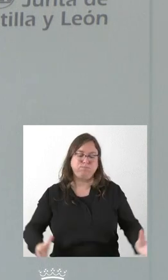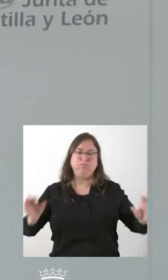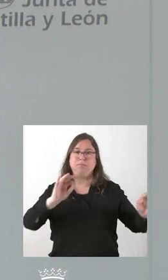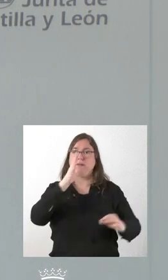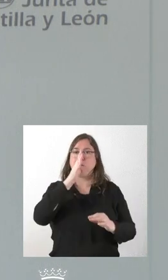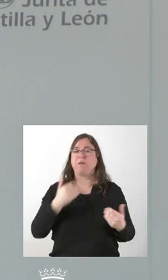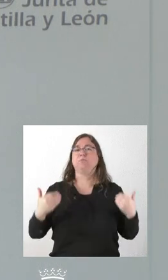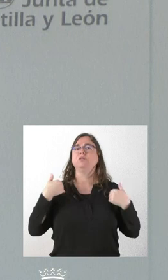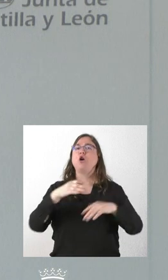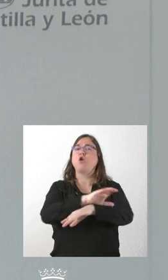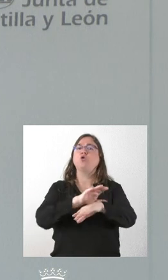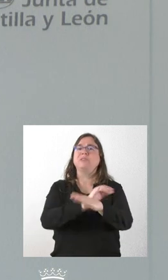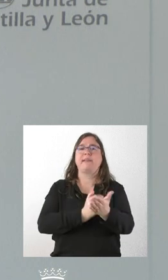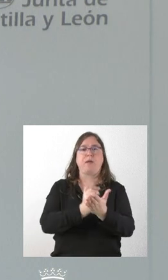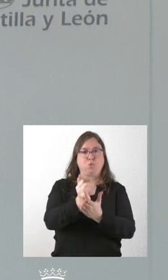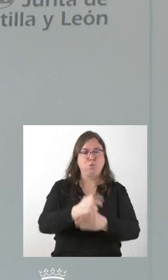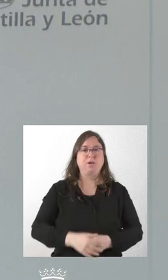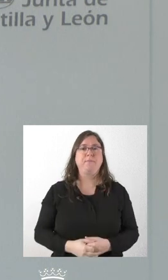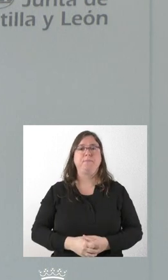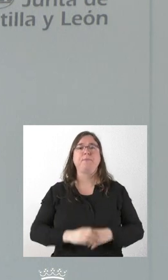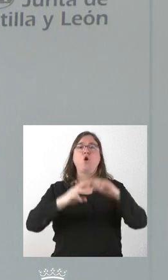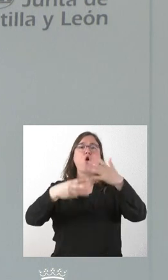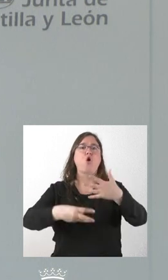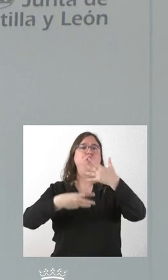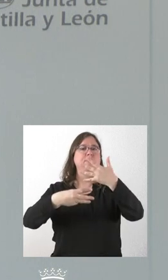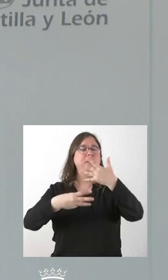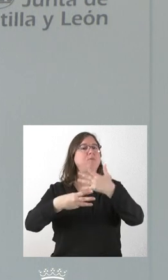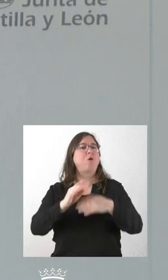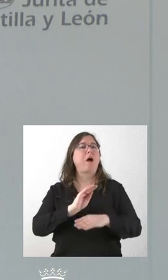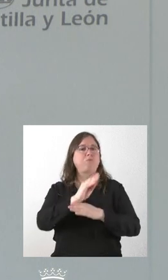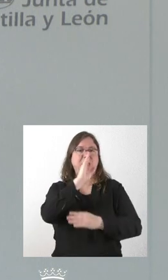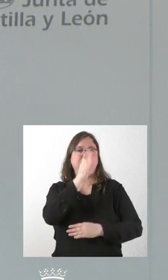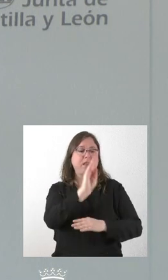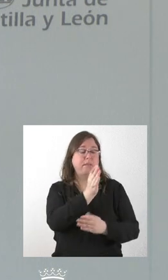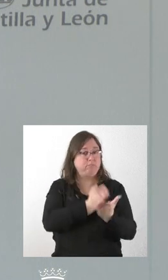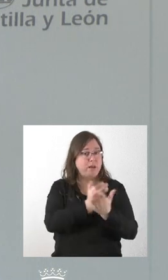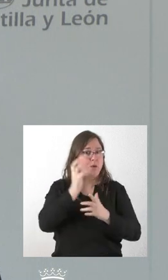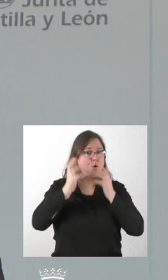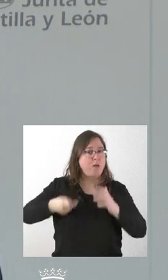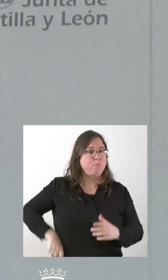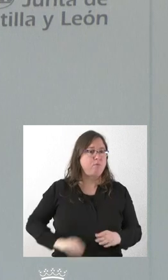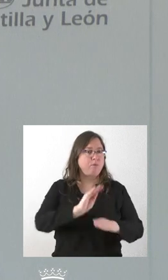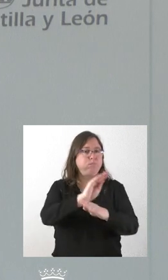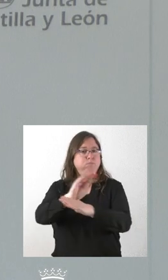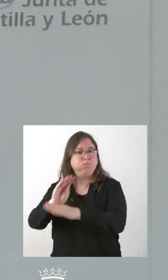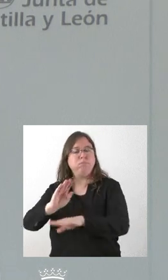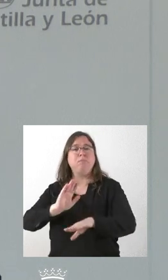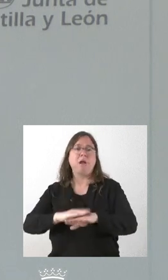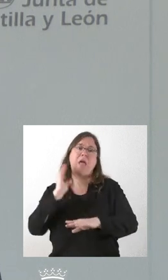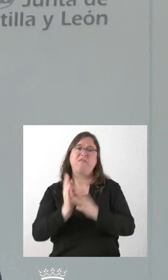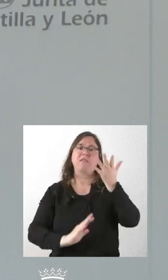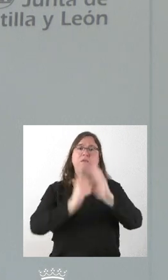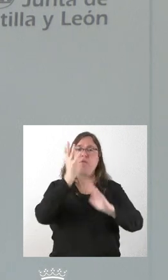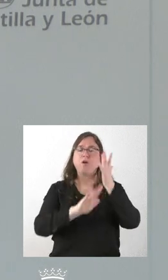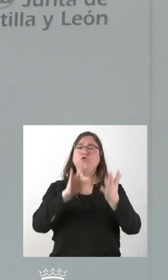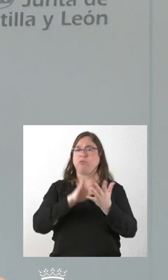Consejería de Agricultura. Un octavo eje son las ayudas directas a los agricultores y ganaderos afectados por el incendio, que se puso